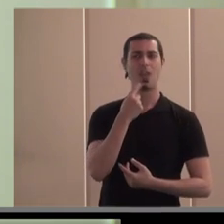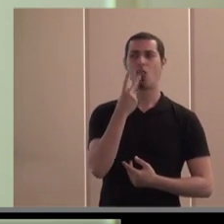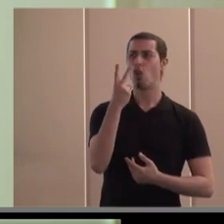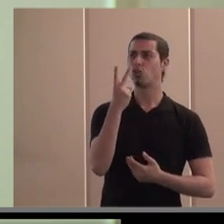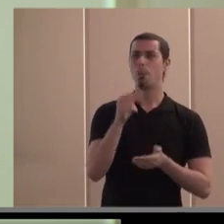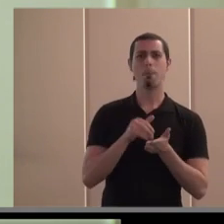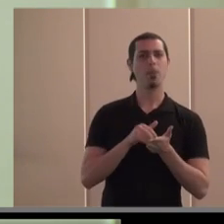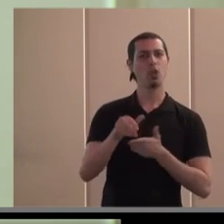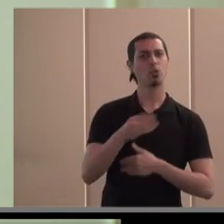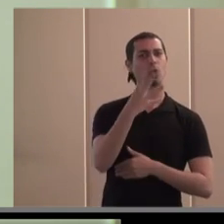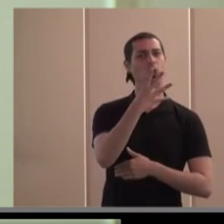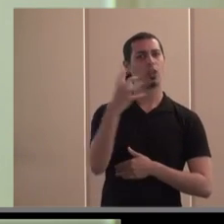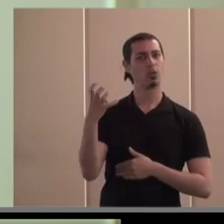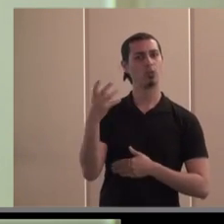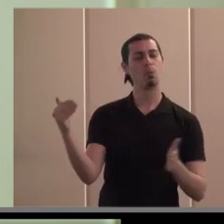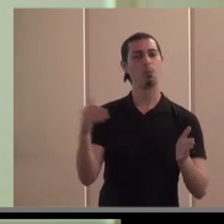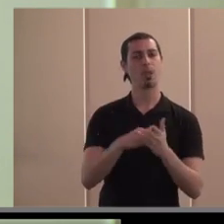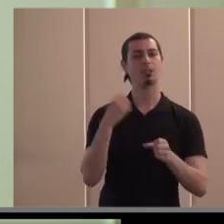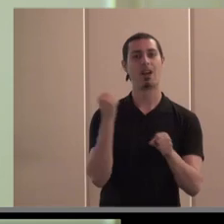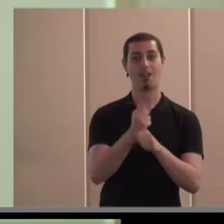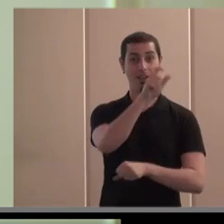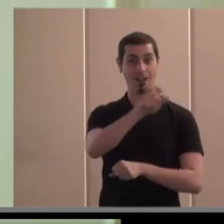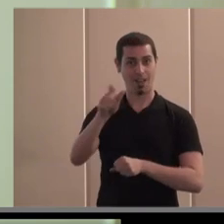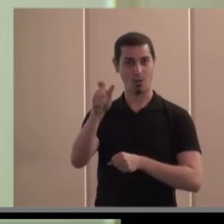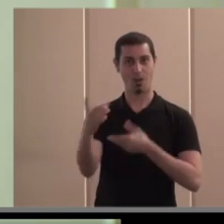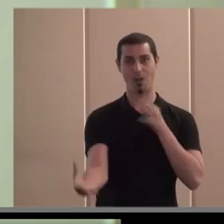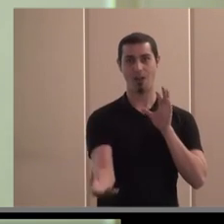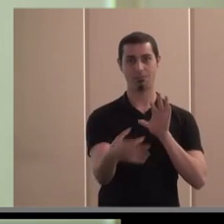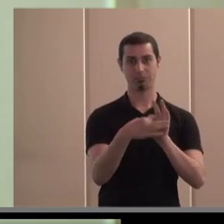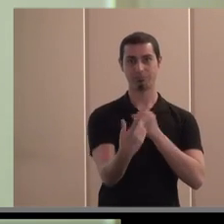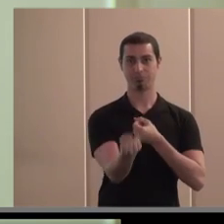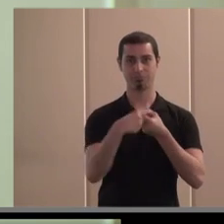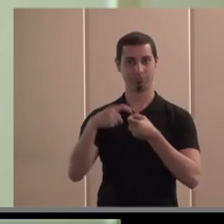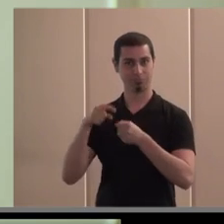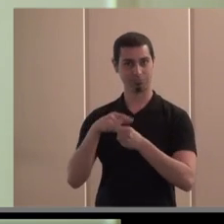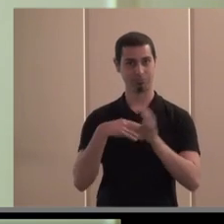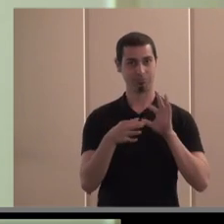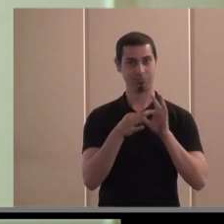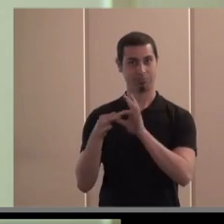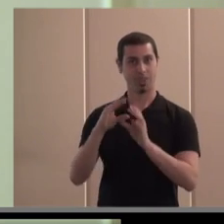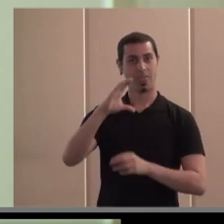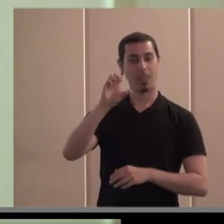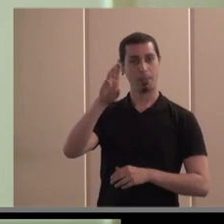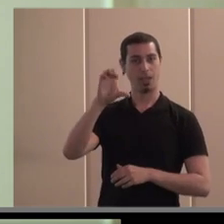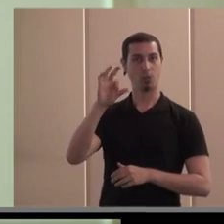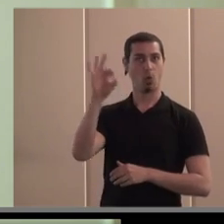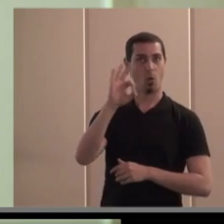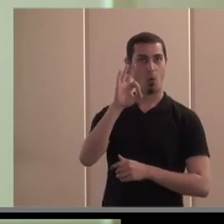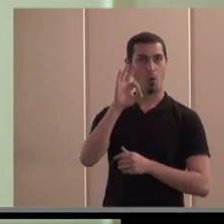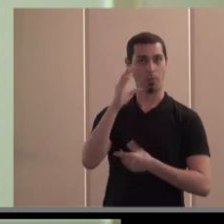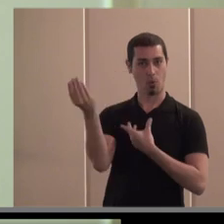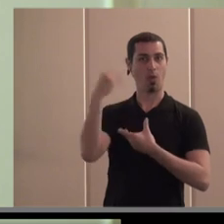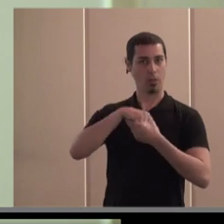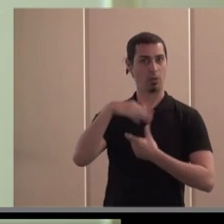.400.000 trabajadores que están vinculados a las empresas vinculadas a CEPES o representadas